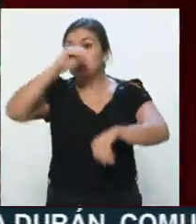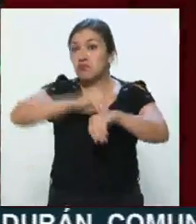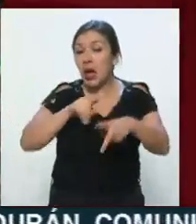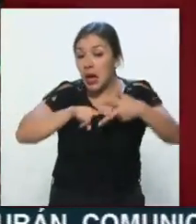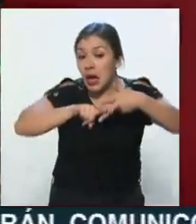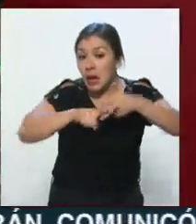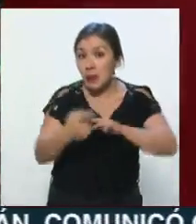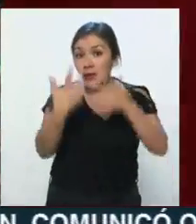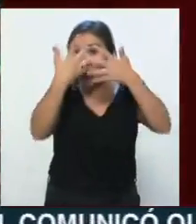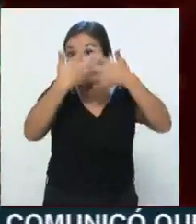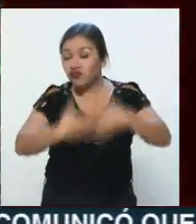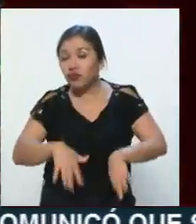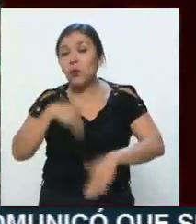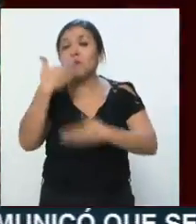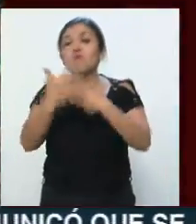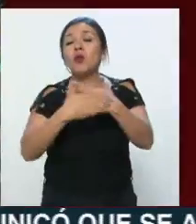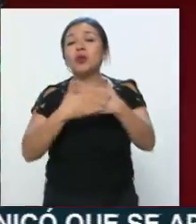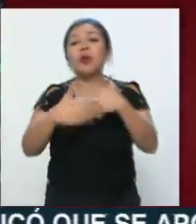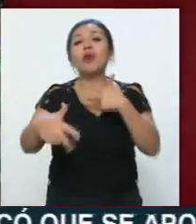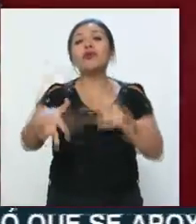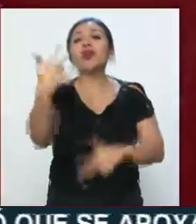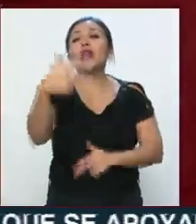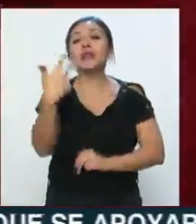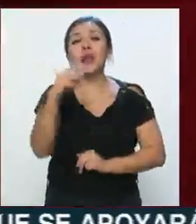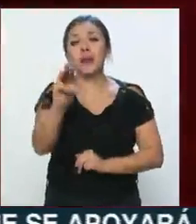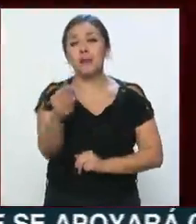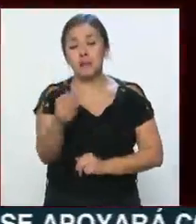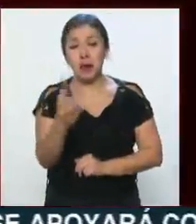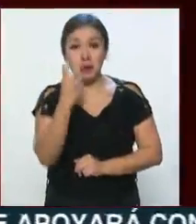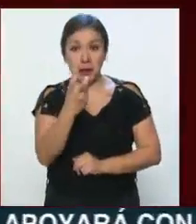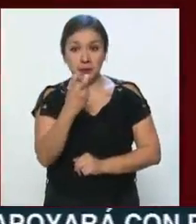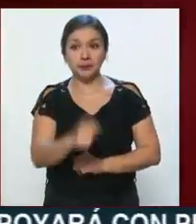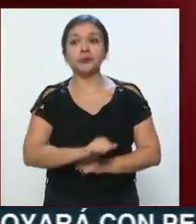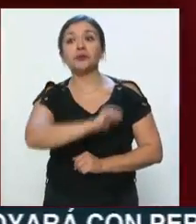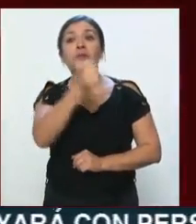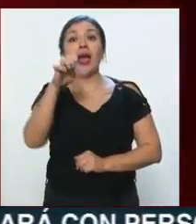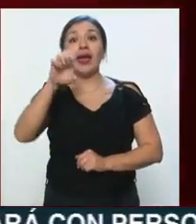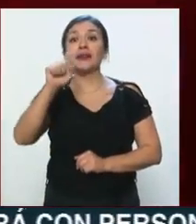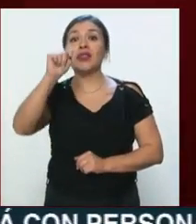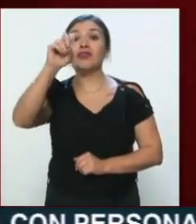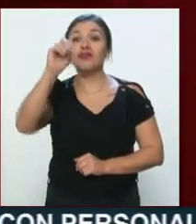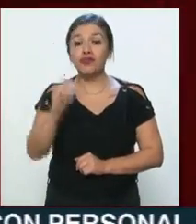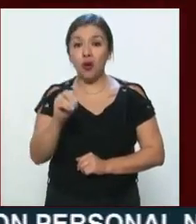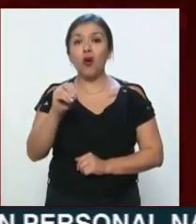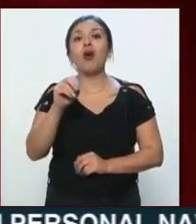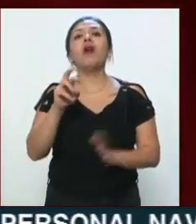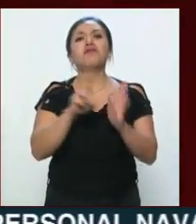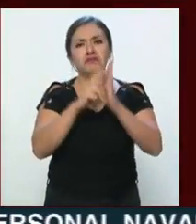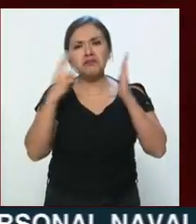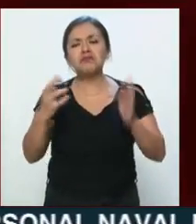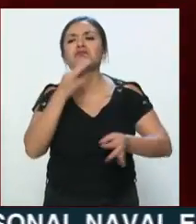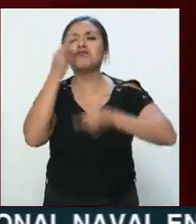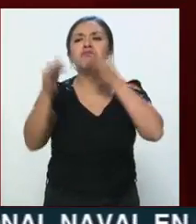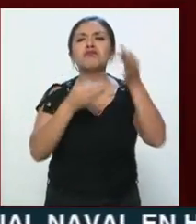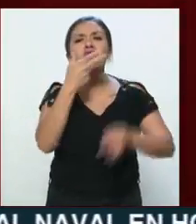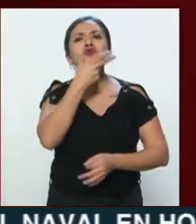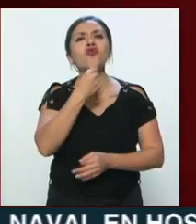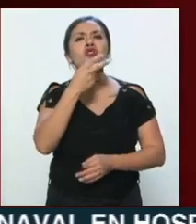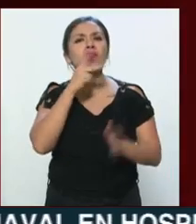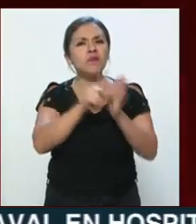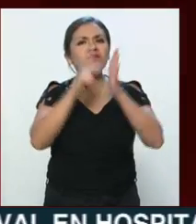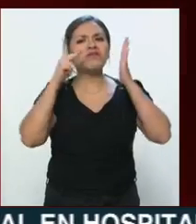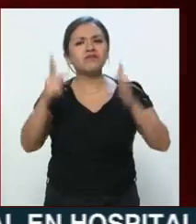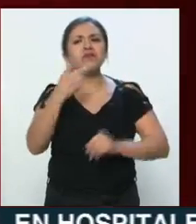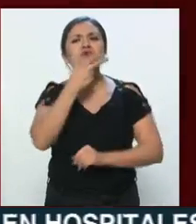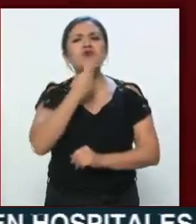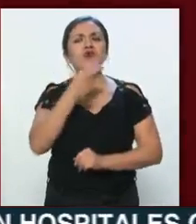operaciones el próximo 13 de mayo. Esto, el vicio de los deportistas, en su portada exhiben al gran periodista y